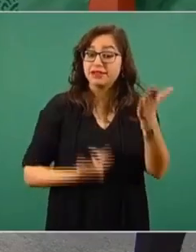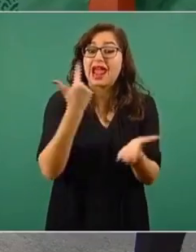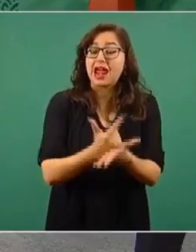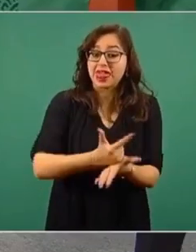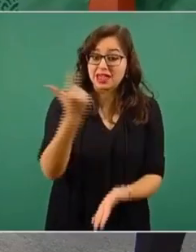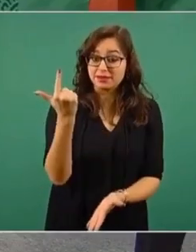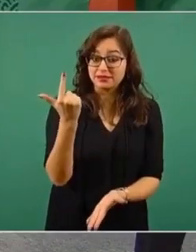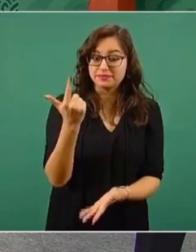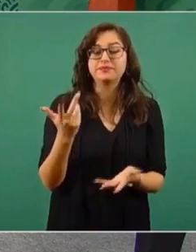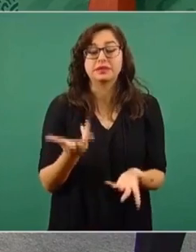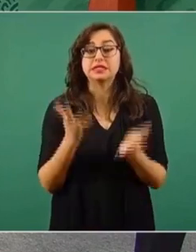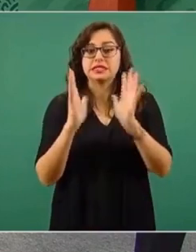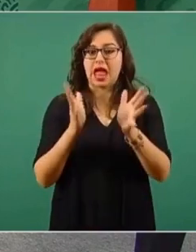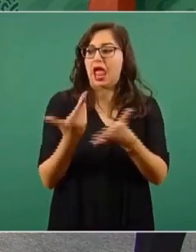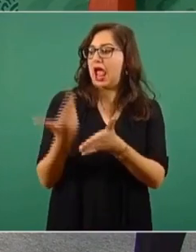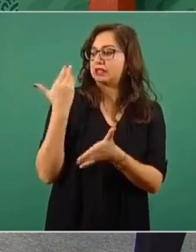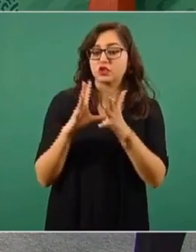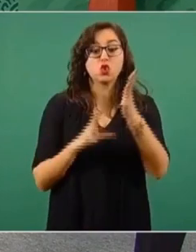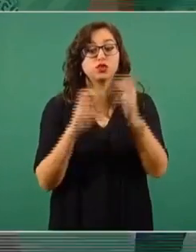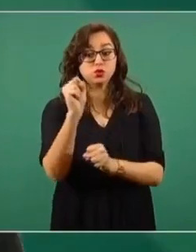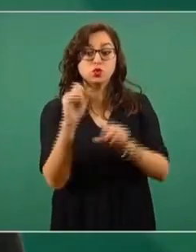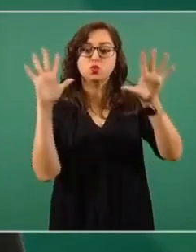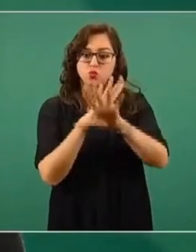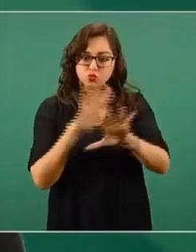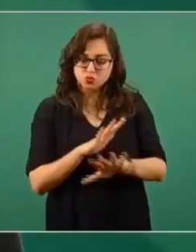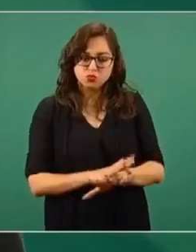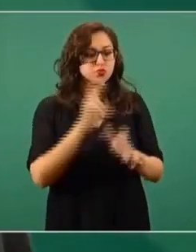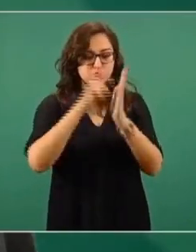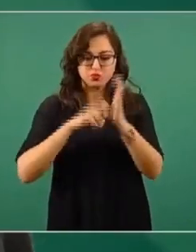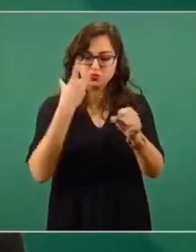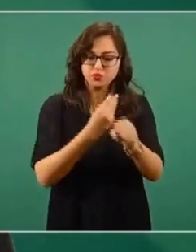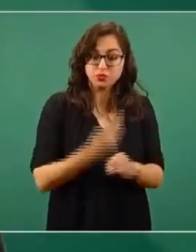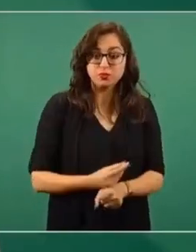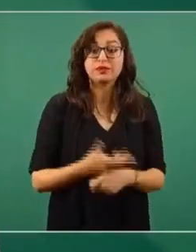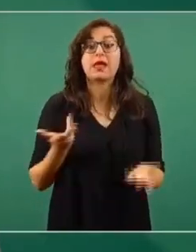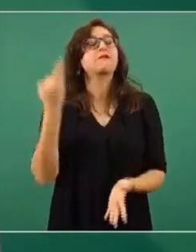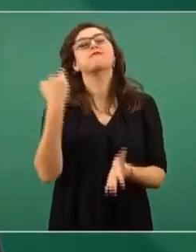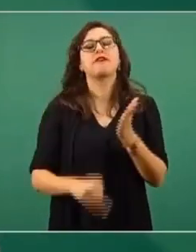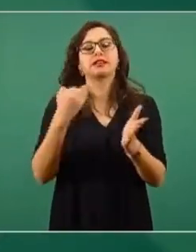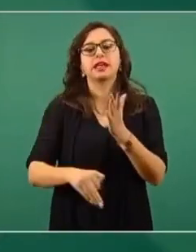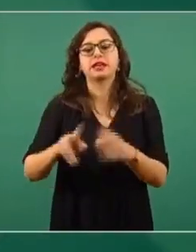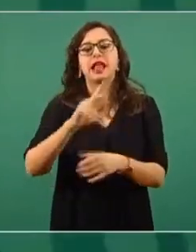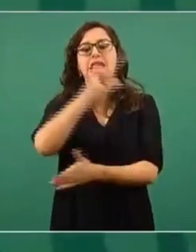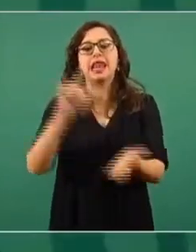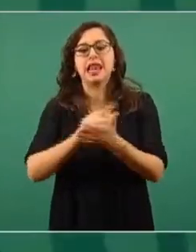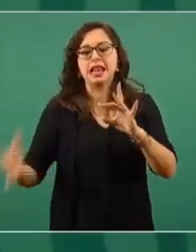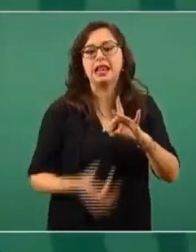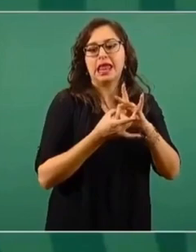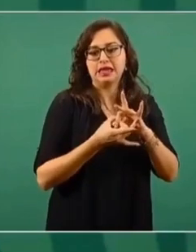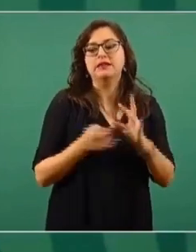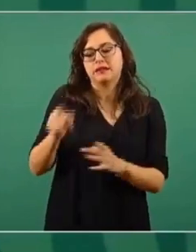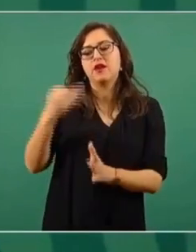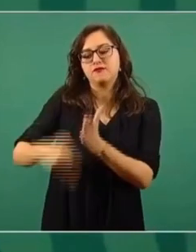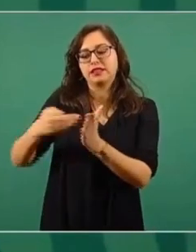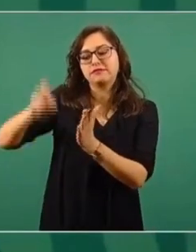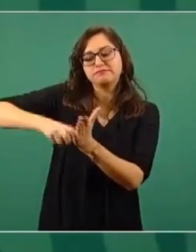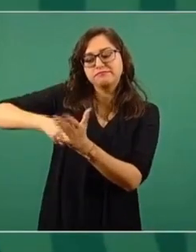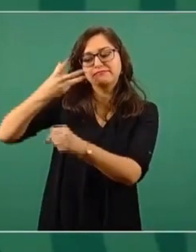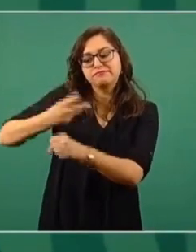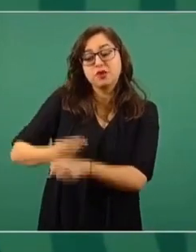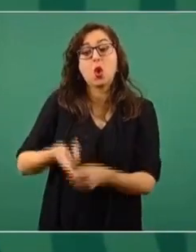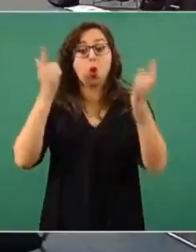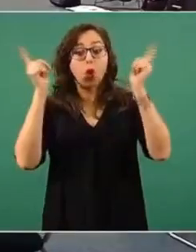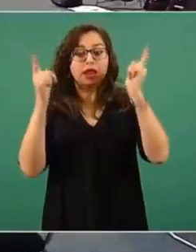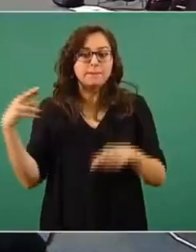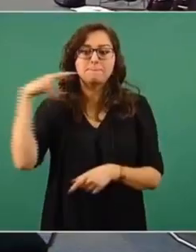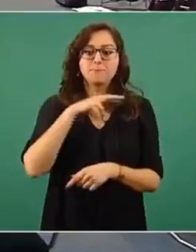Ya se reformó la Constitución. Faltan las reformas a la ley. Y ojalá y los legisladores lo hagan pronto, porque si no, lo que establece la